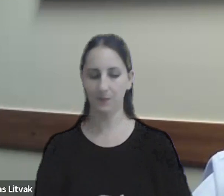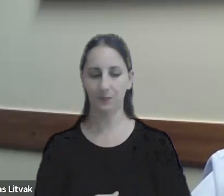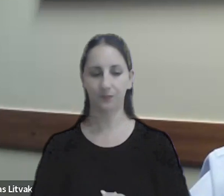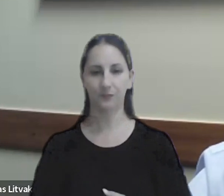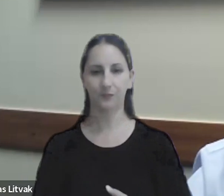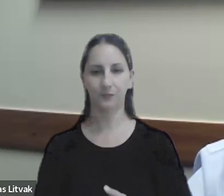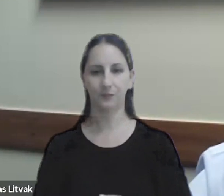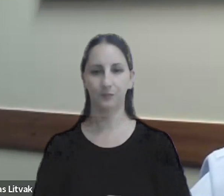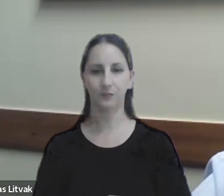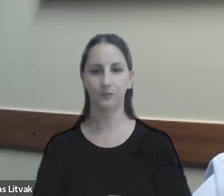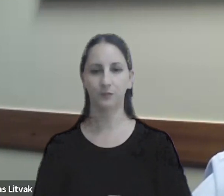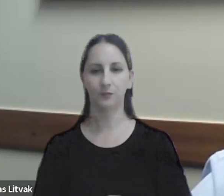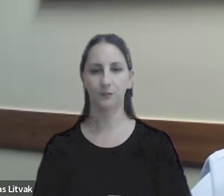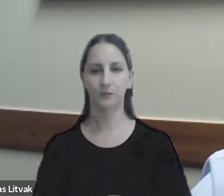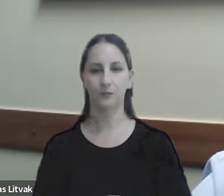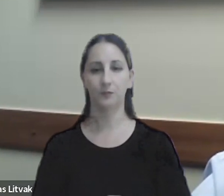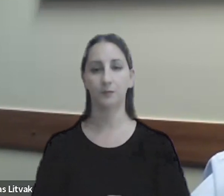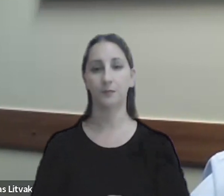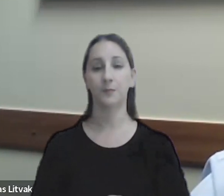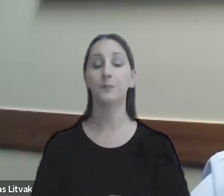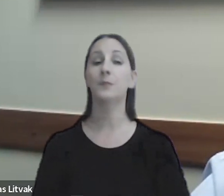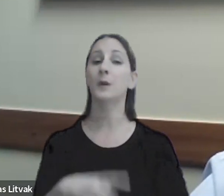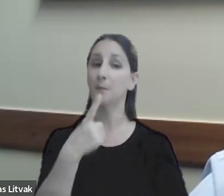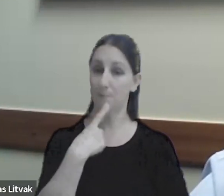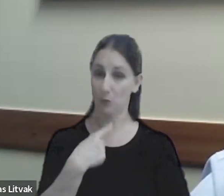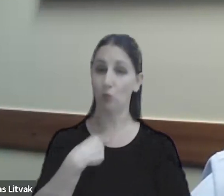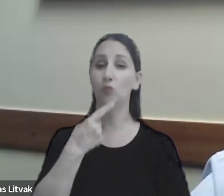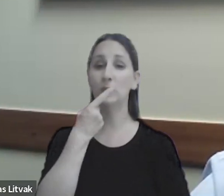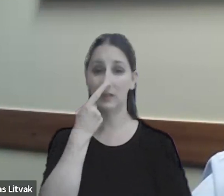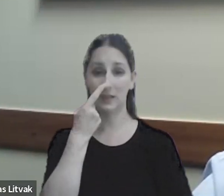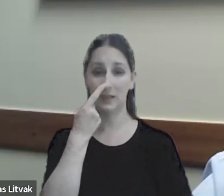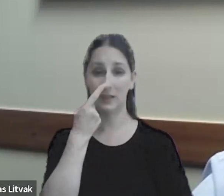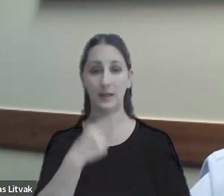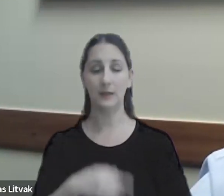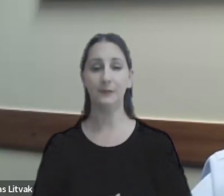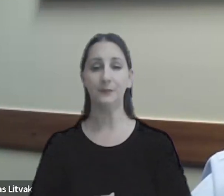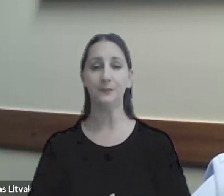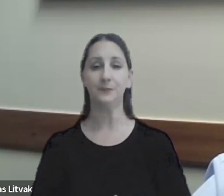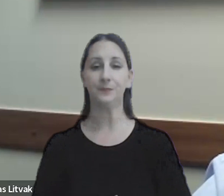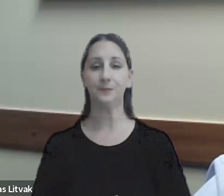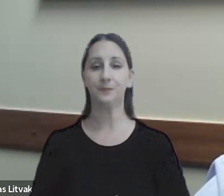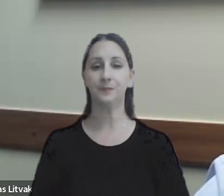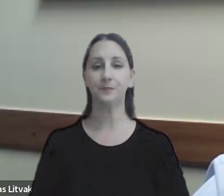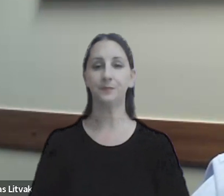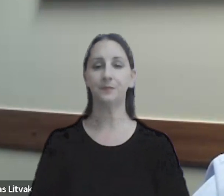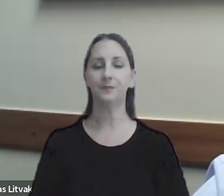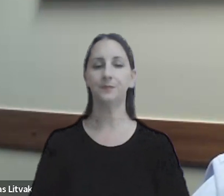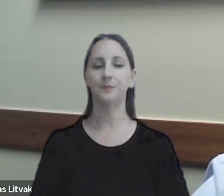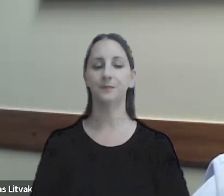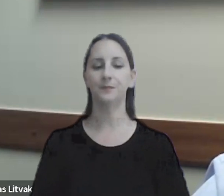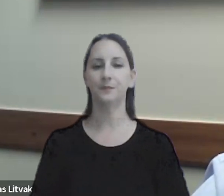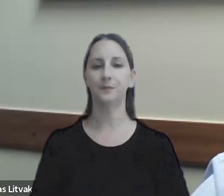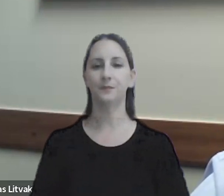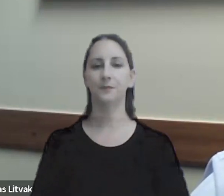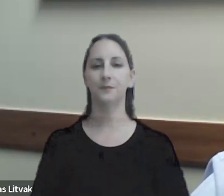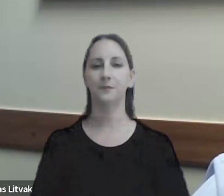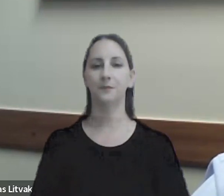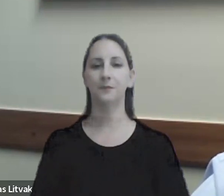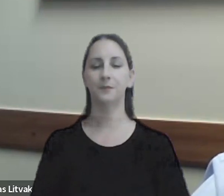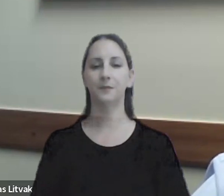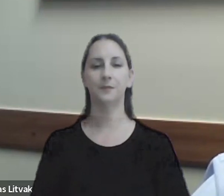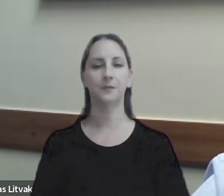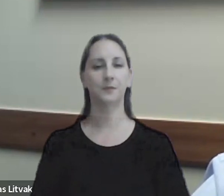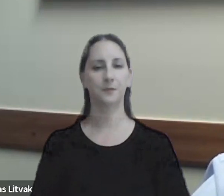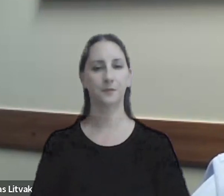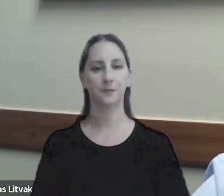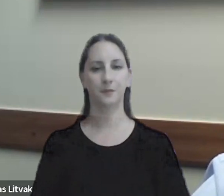bueno es una pregunta interesante el punto ahí es